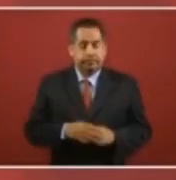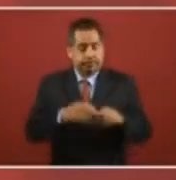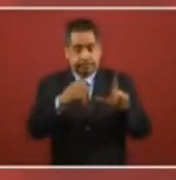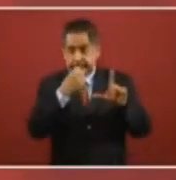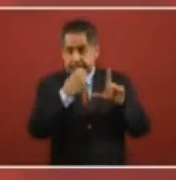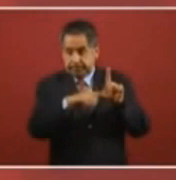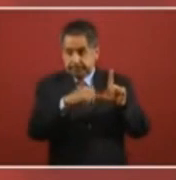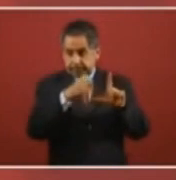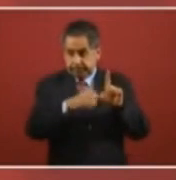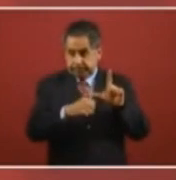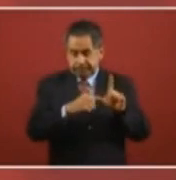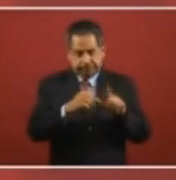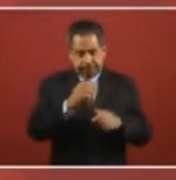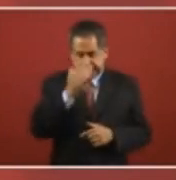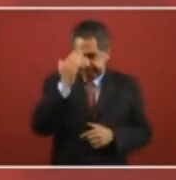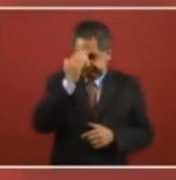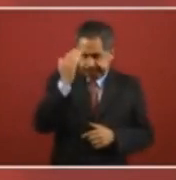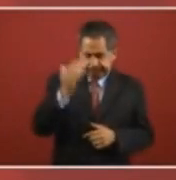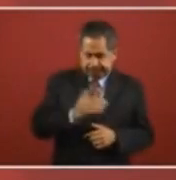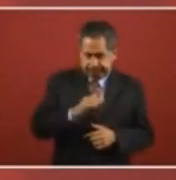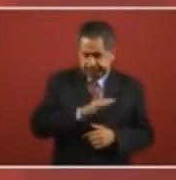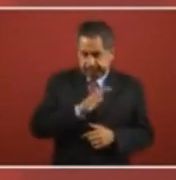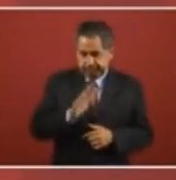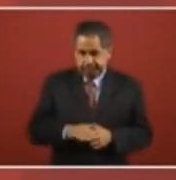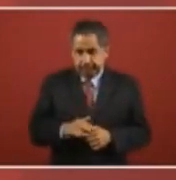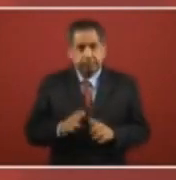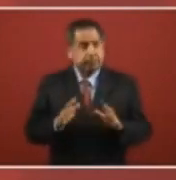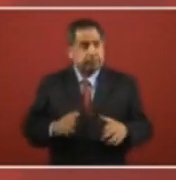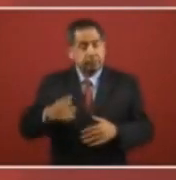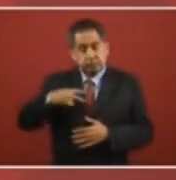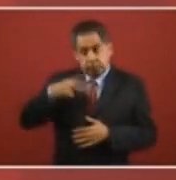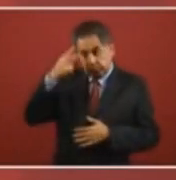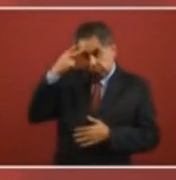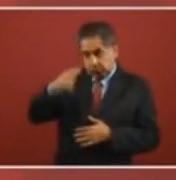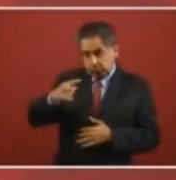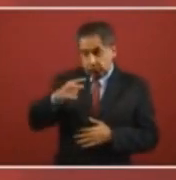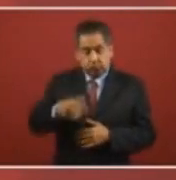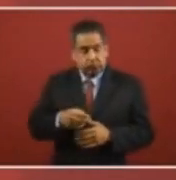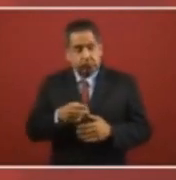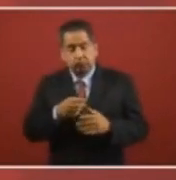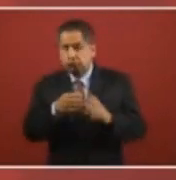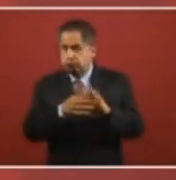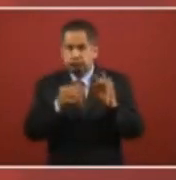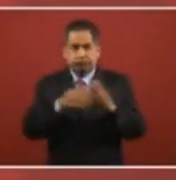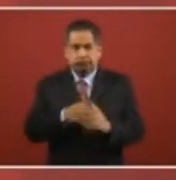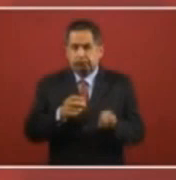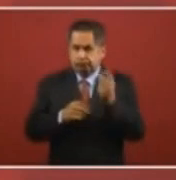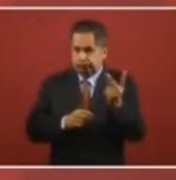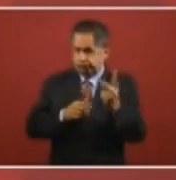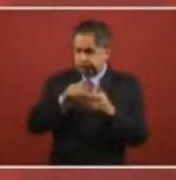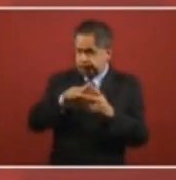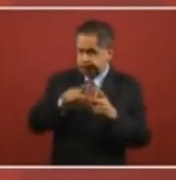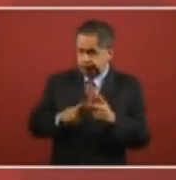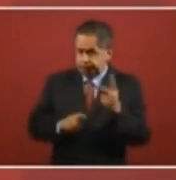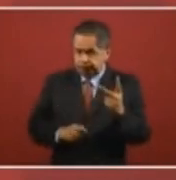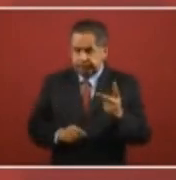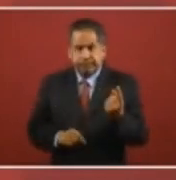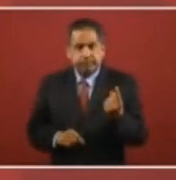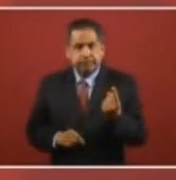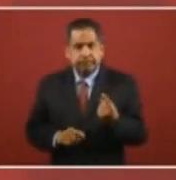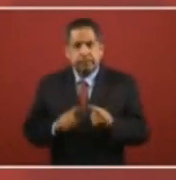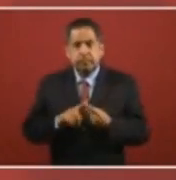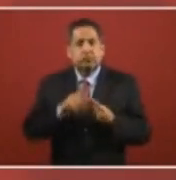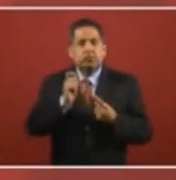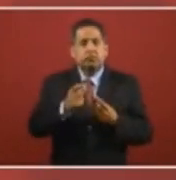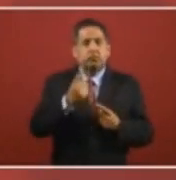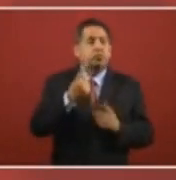del Paso, Texas, la batalla que ha dado México tiene dos objetivos estratégicos. El primero, no se trata de